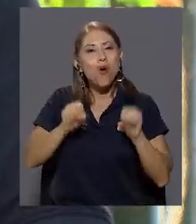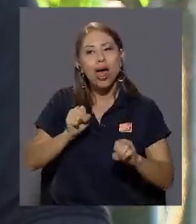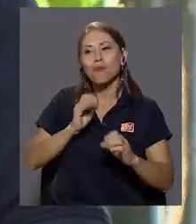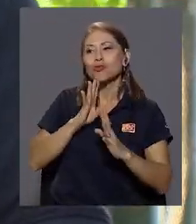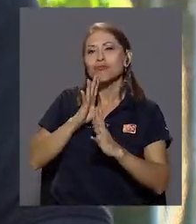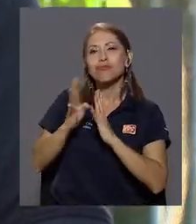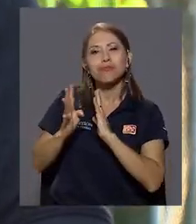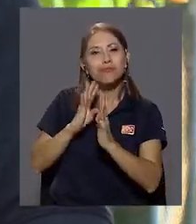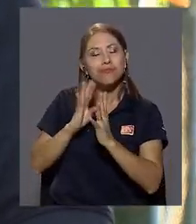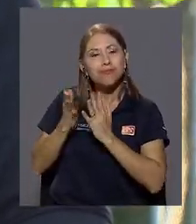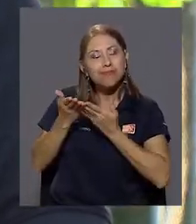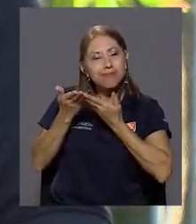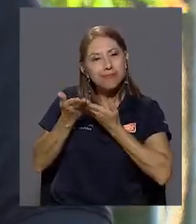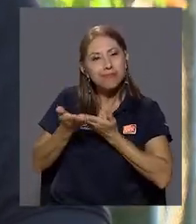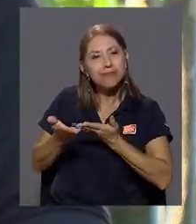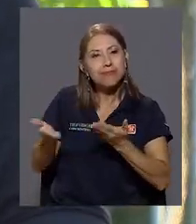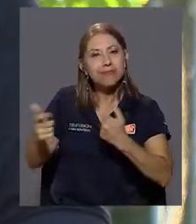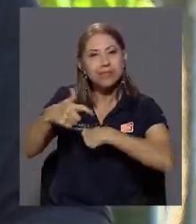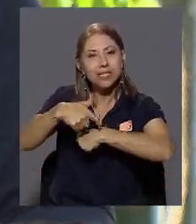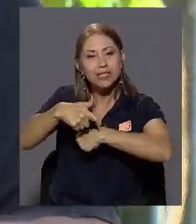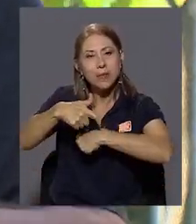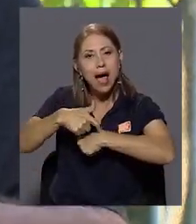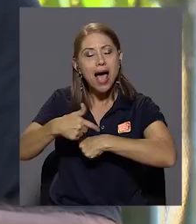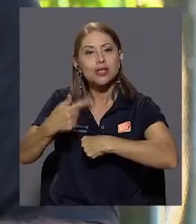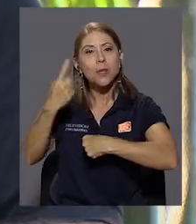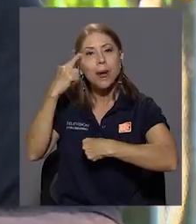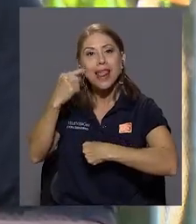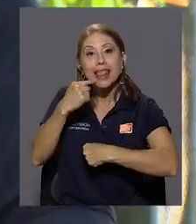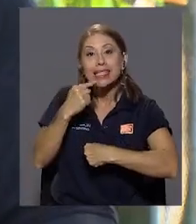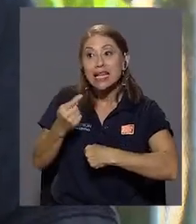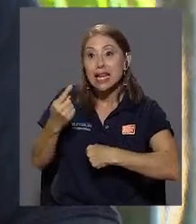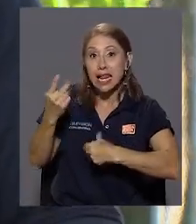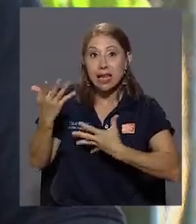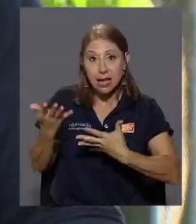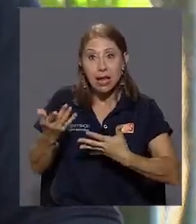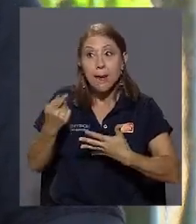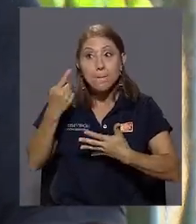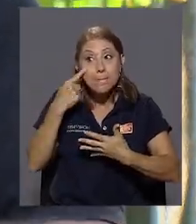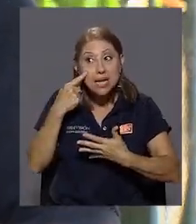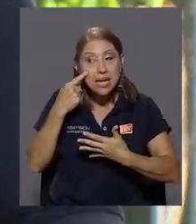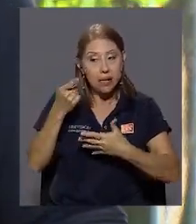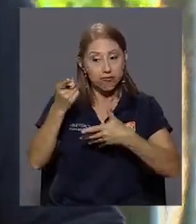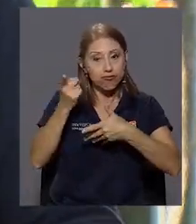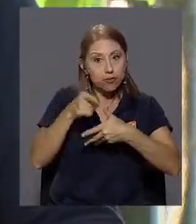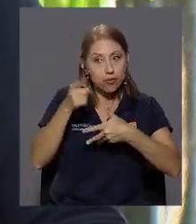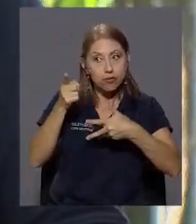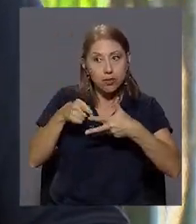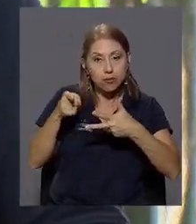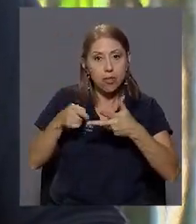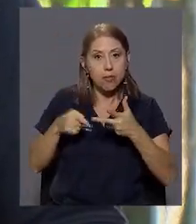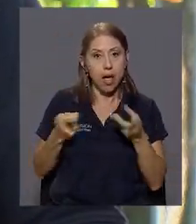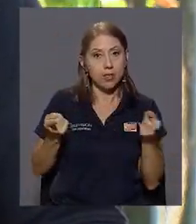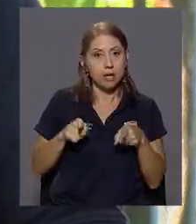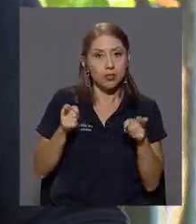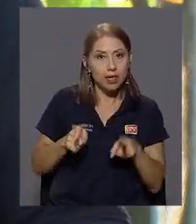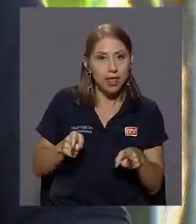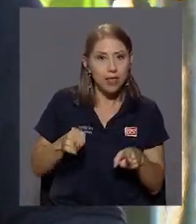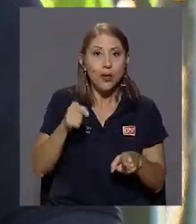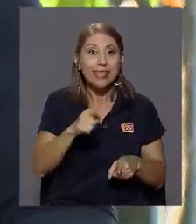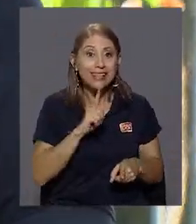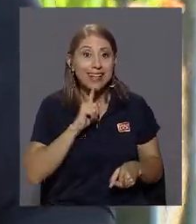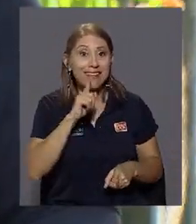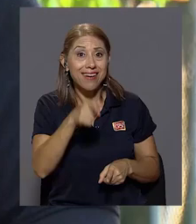apertura, a tener ese espacio de, mire, esto está sucediendo, esta es la realidad en que nosotros vivimos,